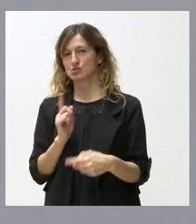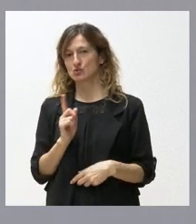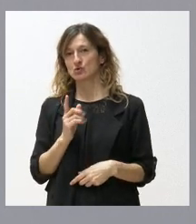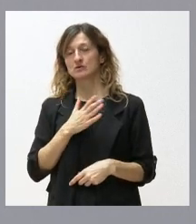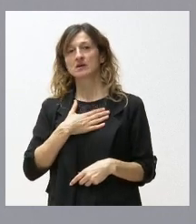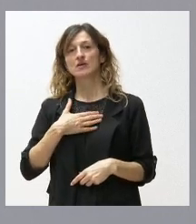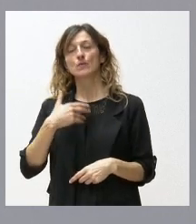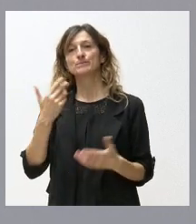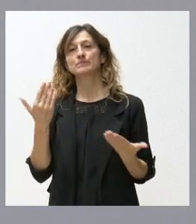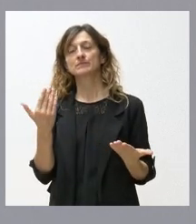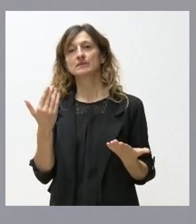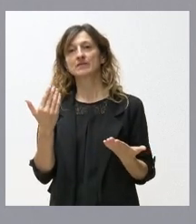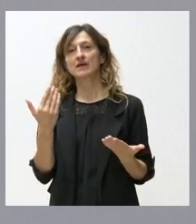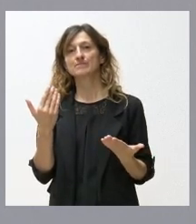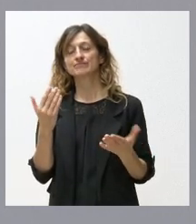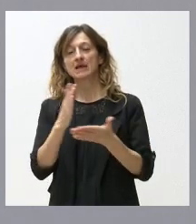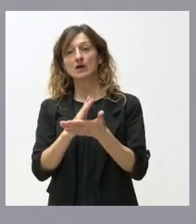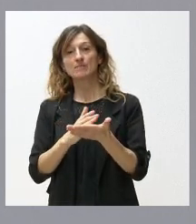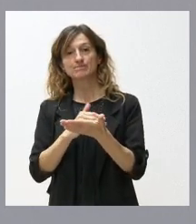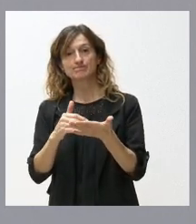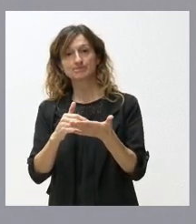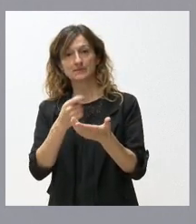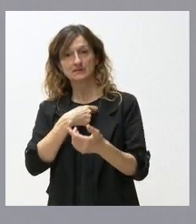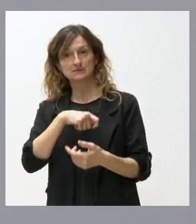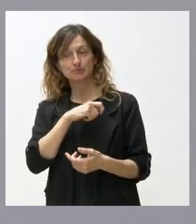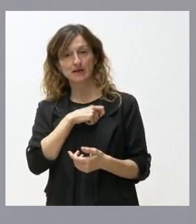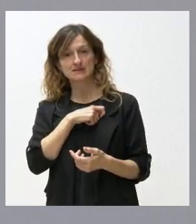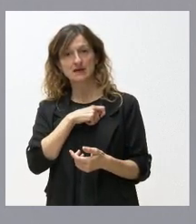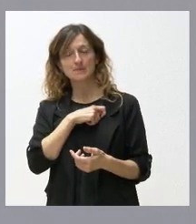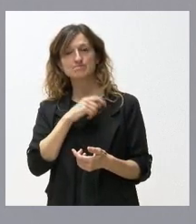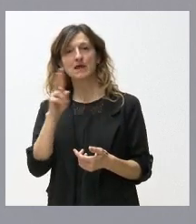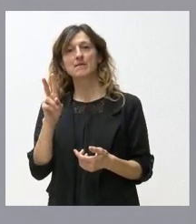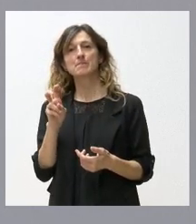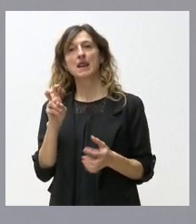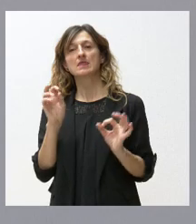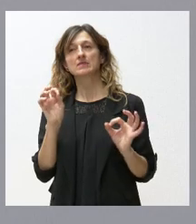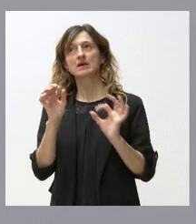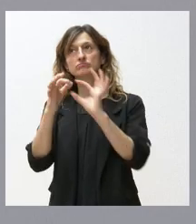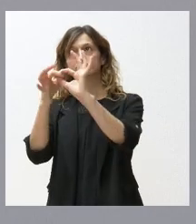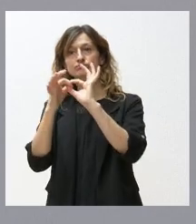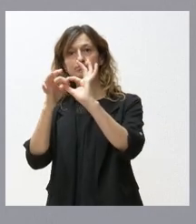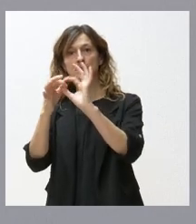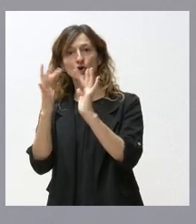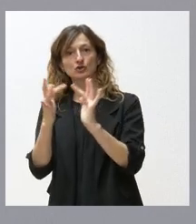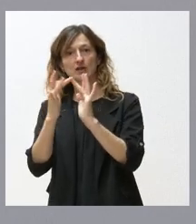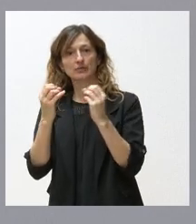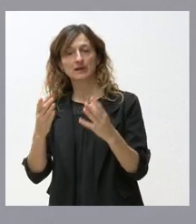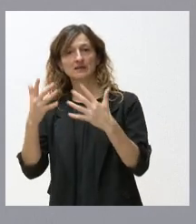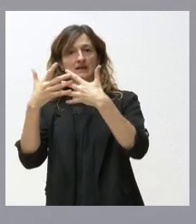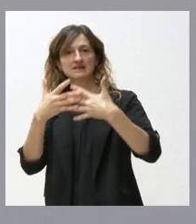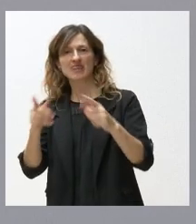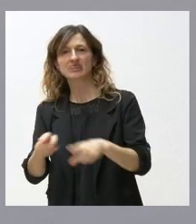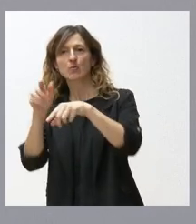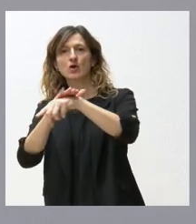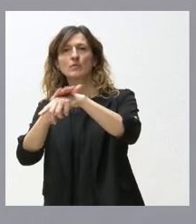interés como comunidad autónoma y como España de tener buenas relaciones con Estados Unidos, gobierne quien